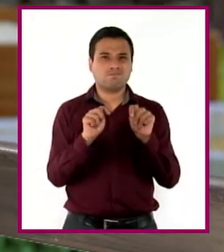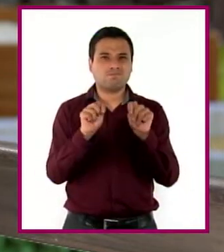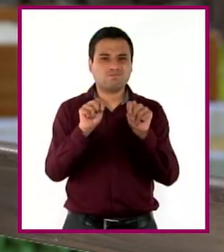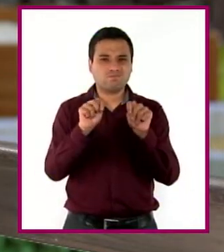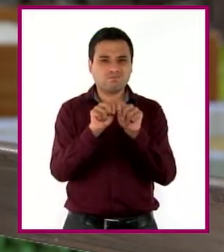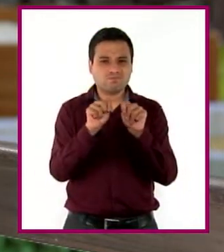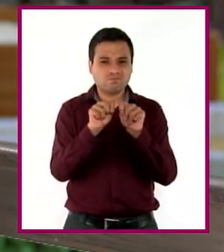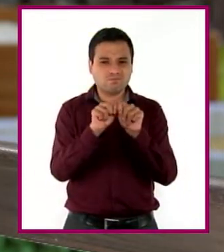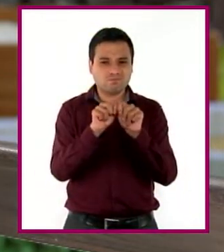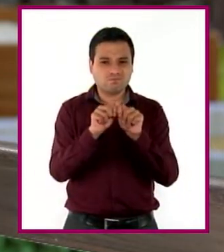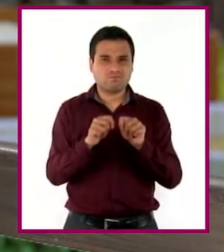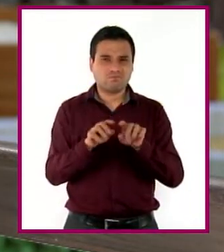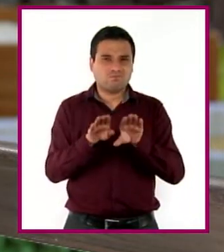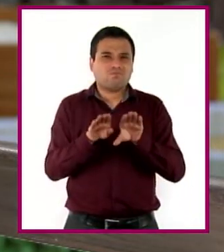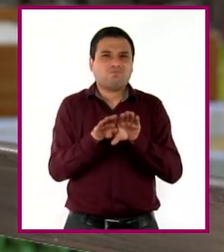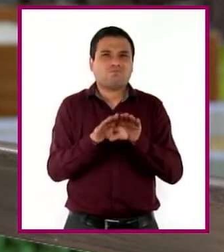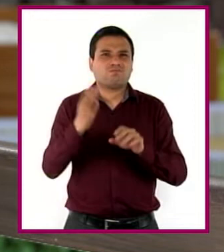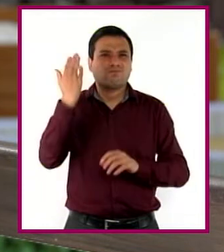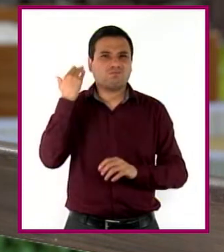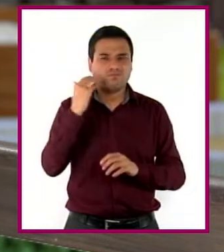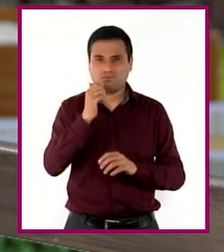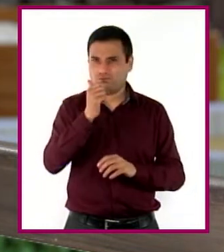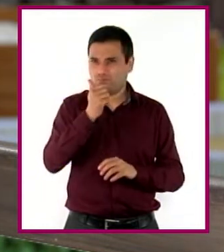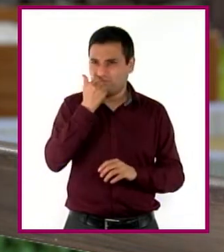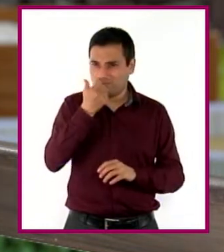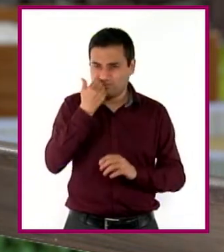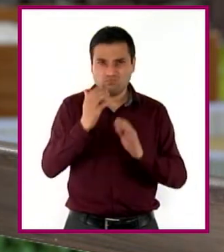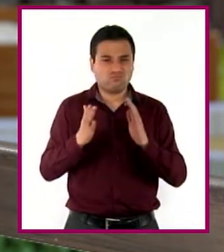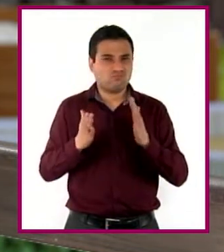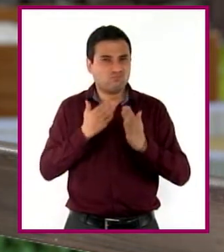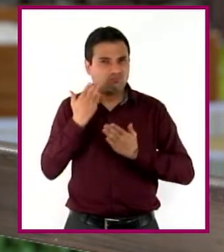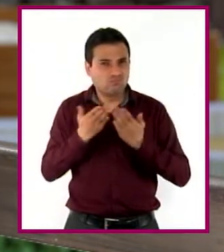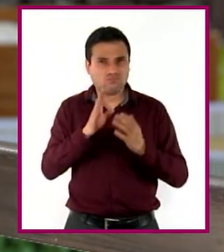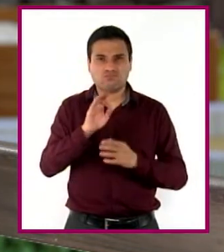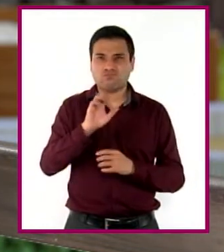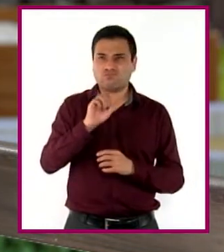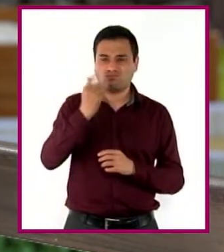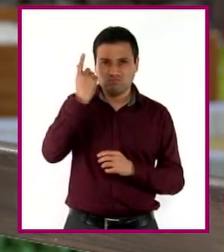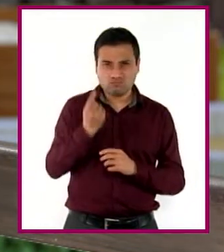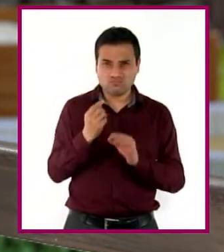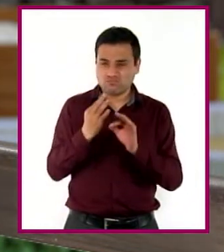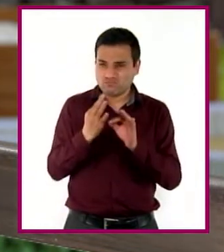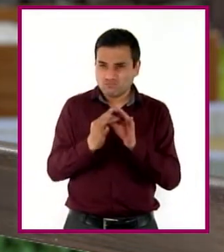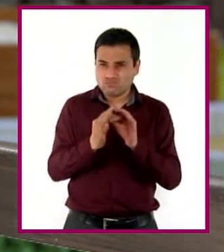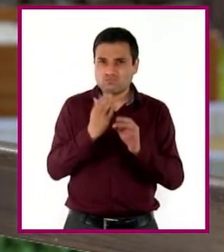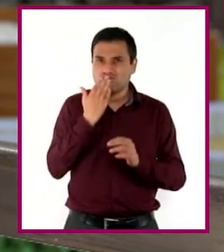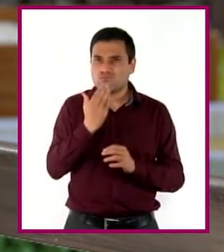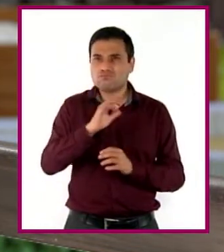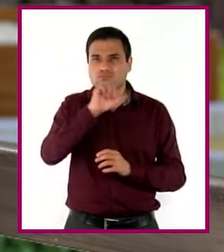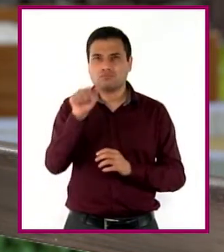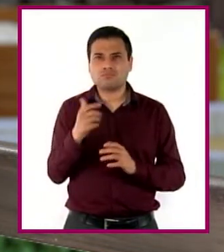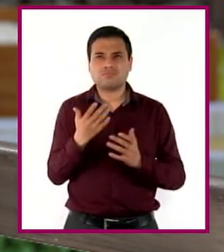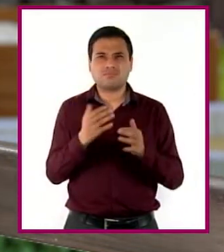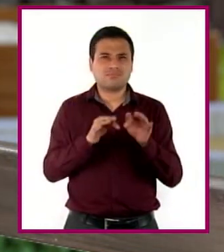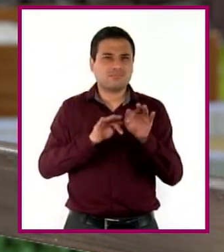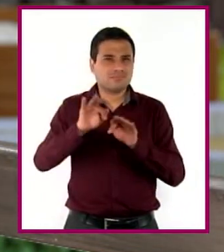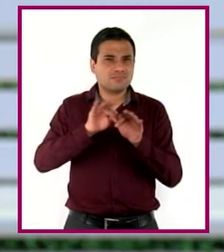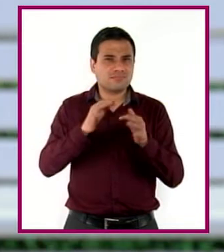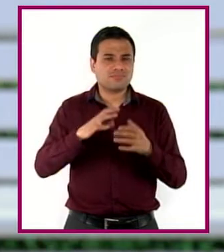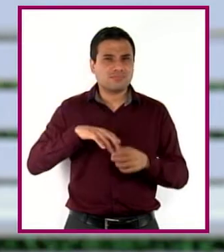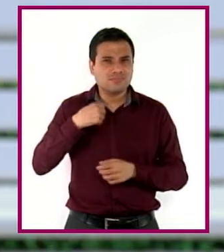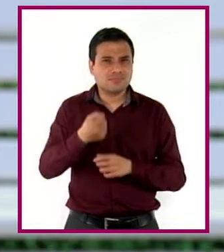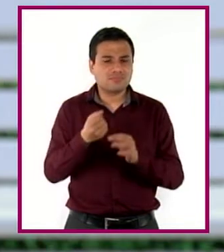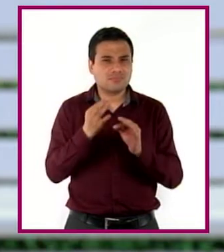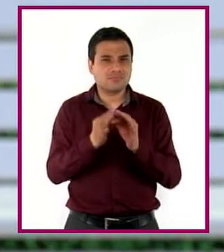entiendo por qué si tuvo un buen desempeño como estudiante y pudo mantener su beca y toda la cosa, luego no puede ponerle el mismo empeño a su trabajo.